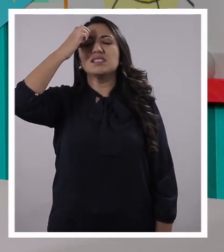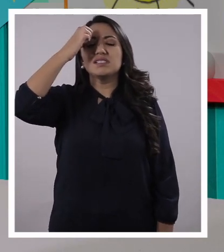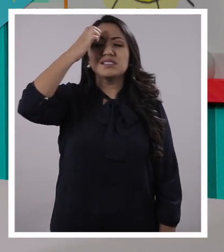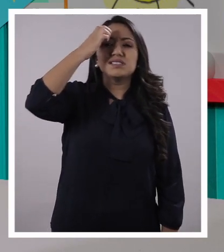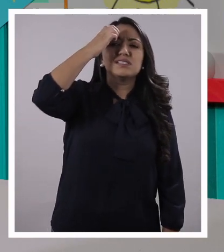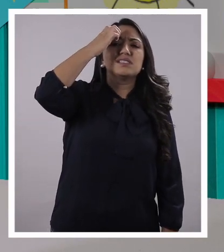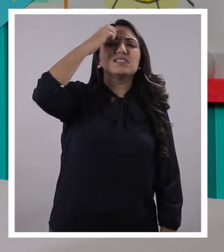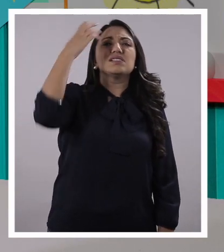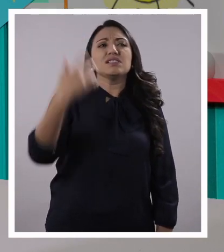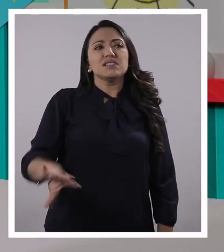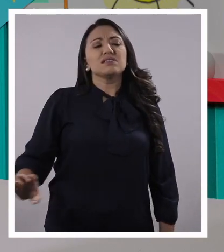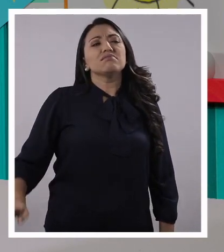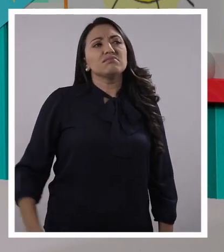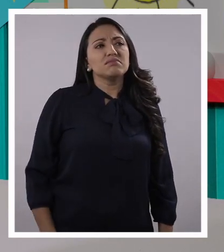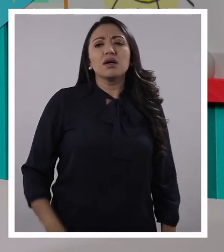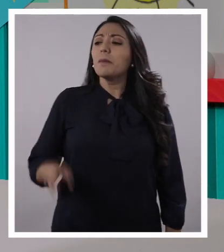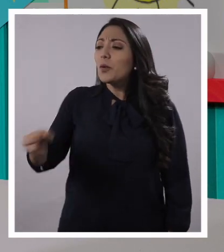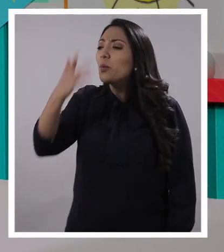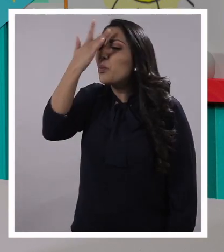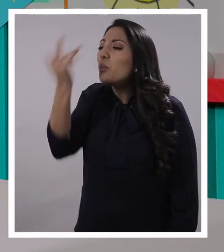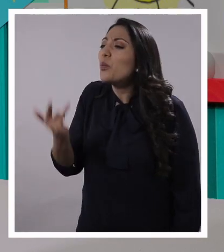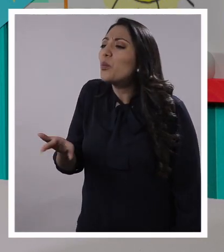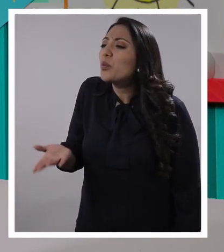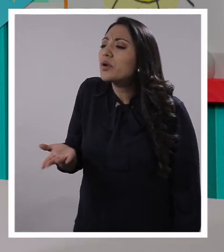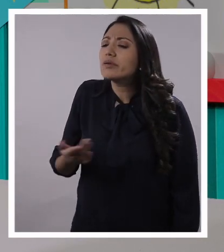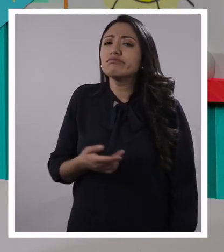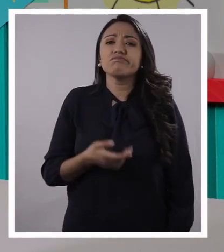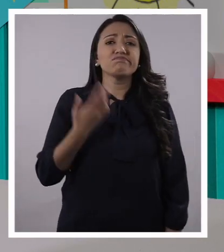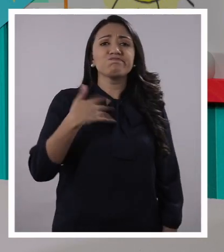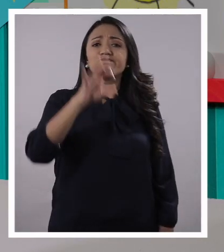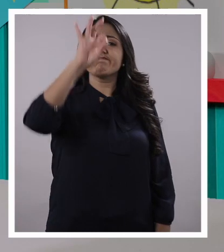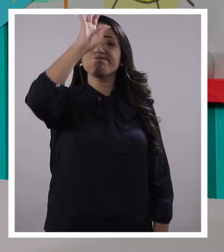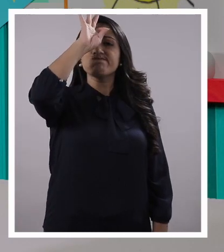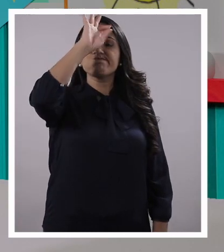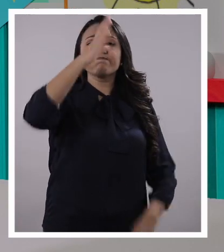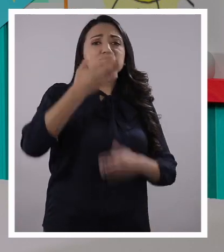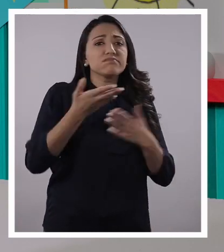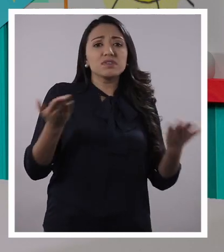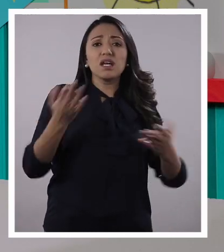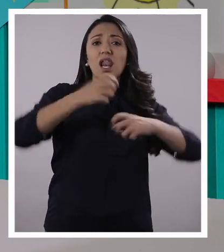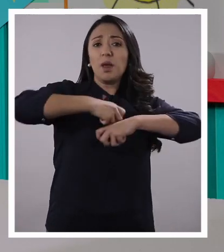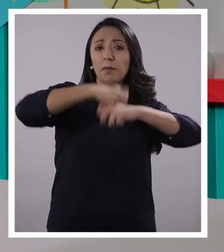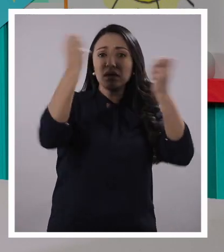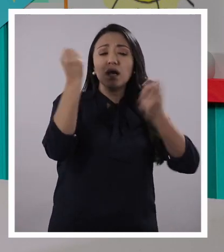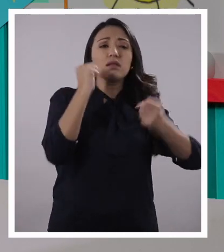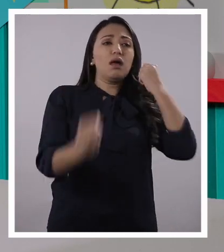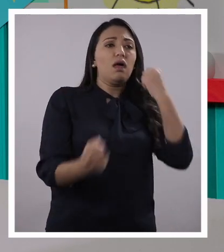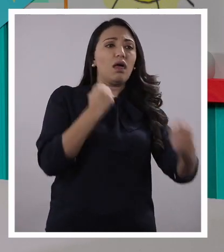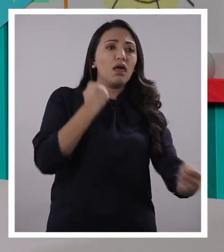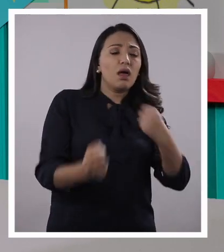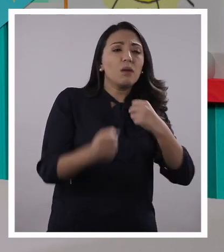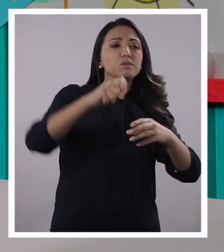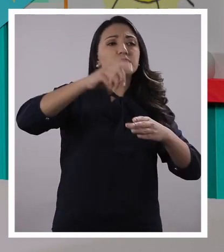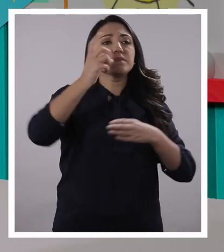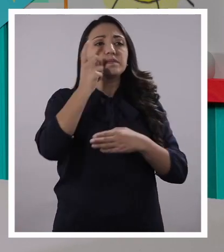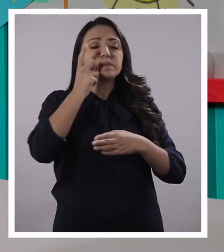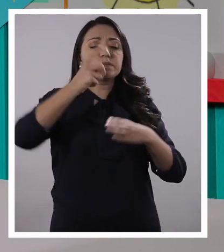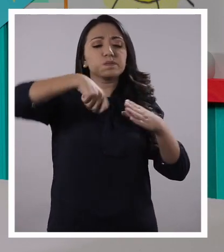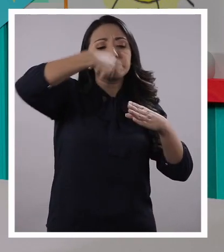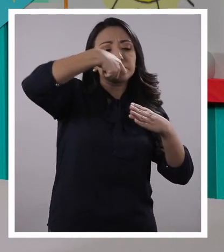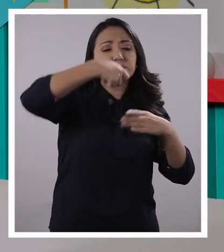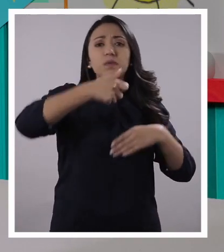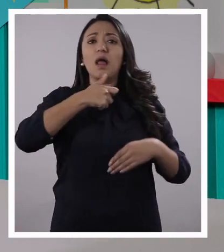dos. Oh, ¿y por qué? No lo sé. Yo me levanté temprano, hice ejercicio, comí un buen desayuno, luego